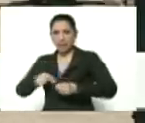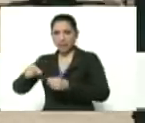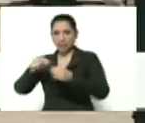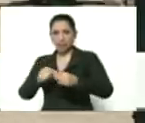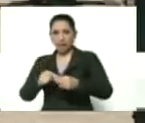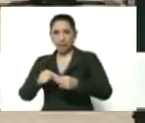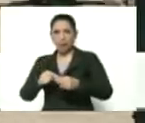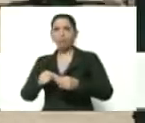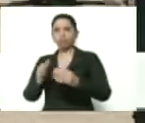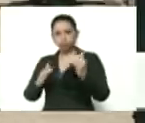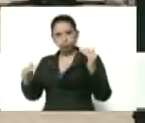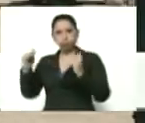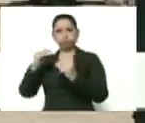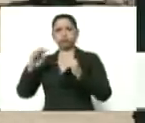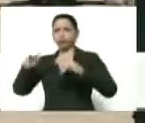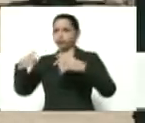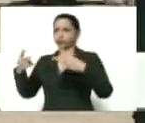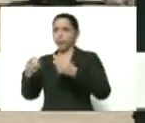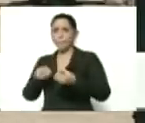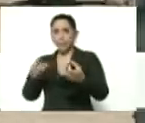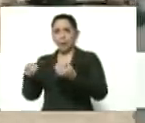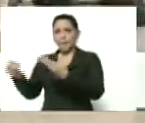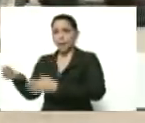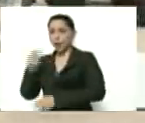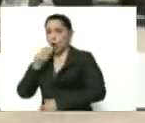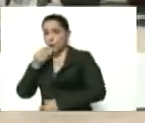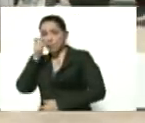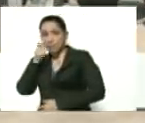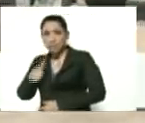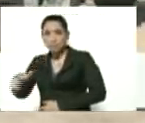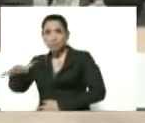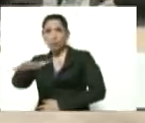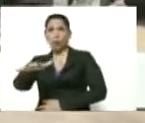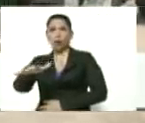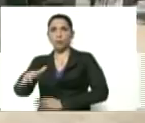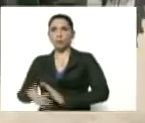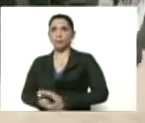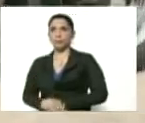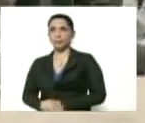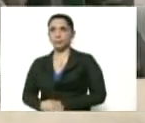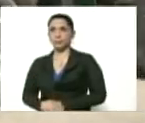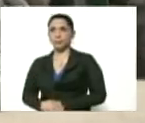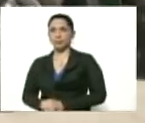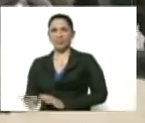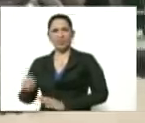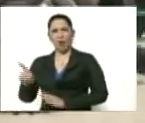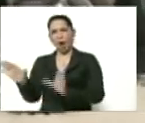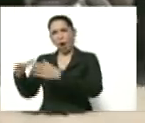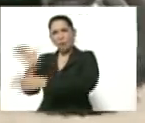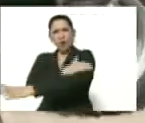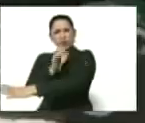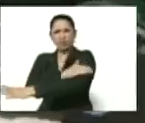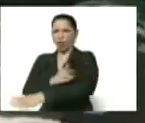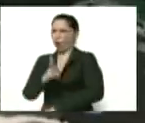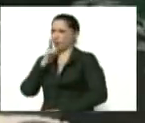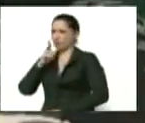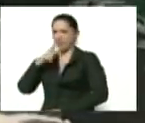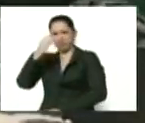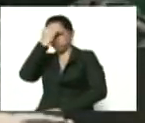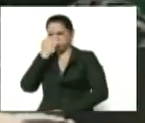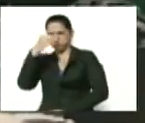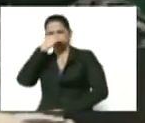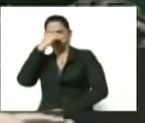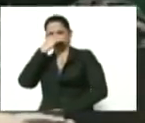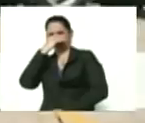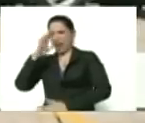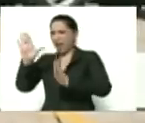Moralizado, para llevarle alimento al pueblo. No como esa derecha fascista, terrorista, ladrona y